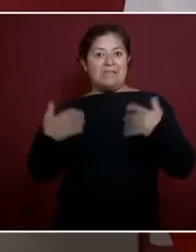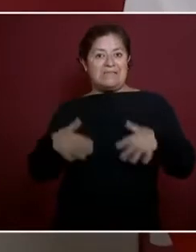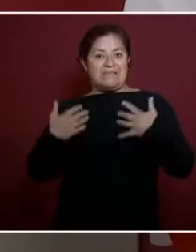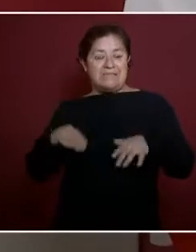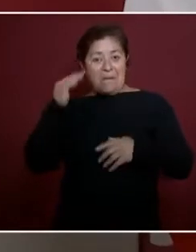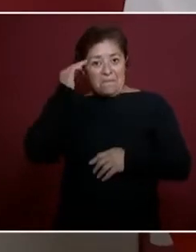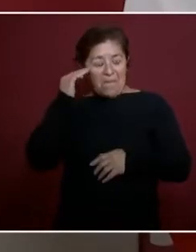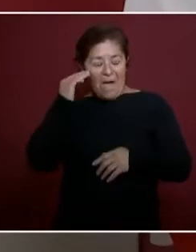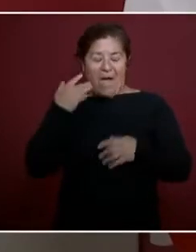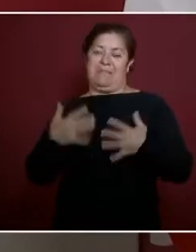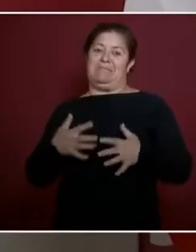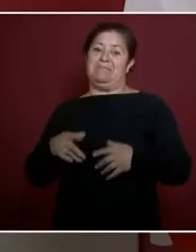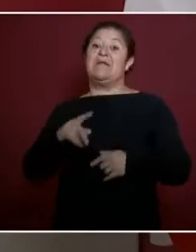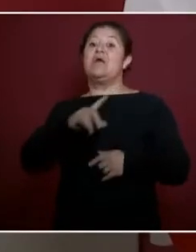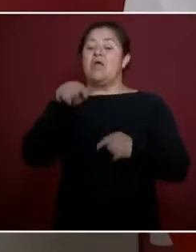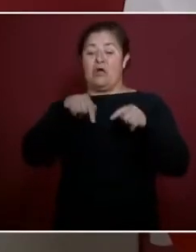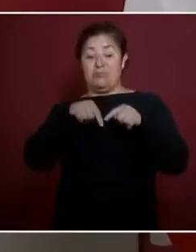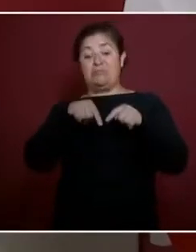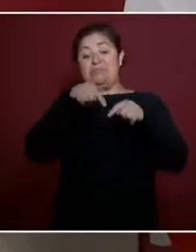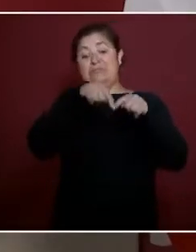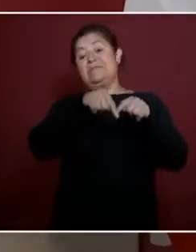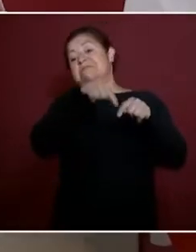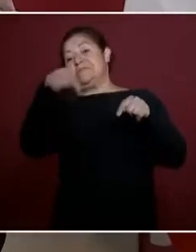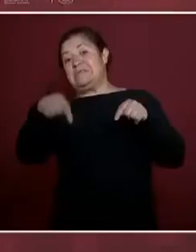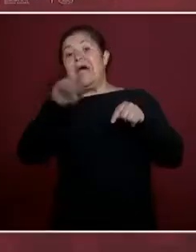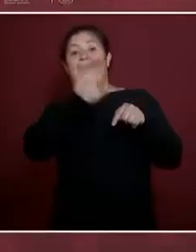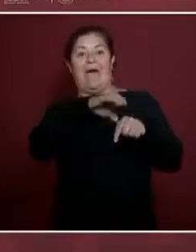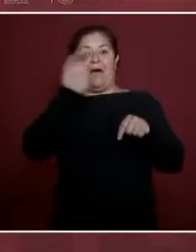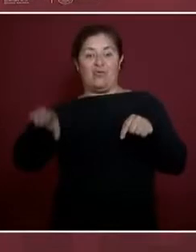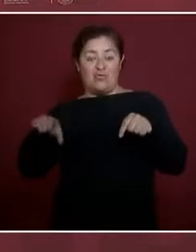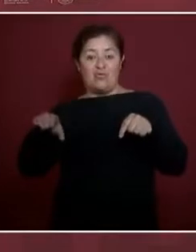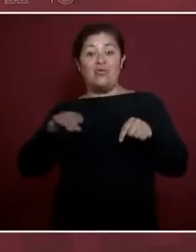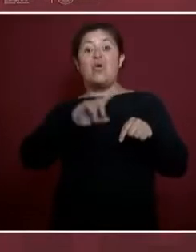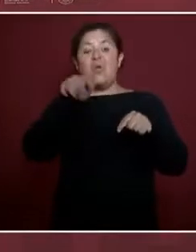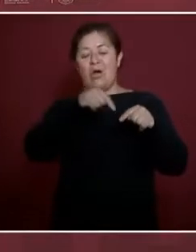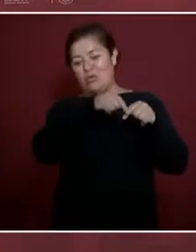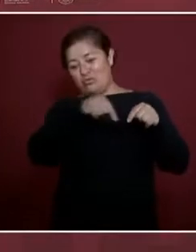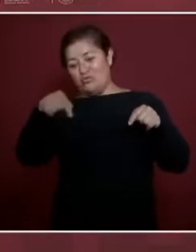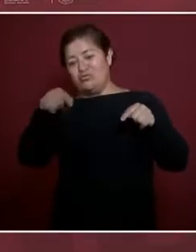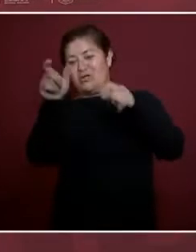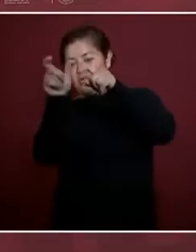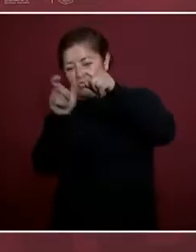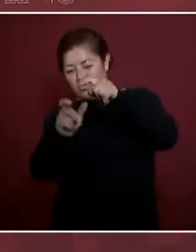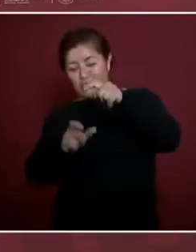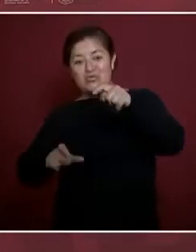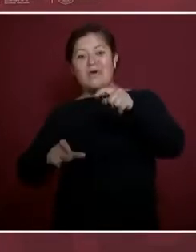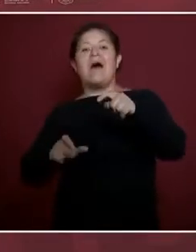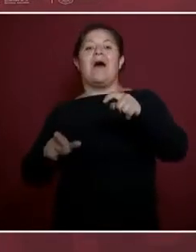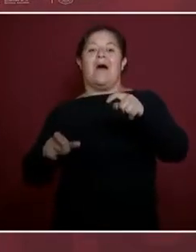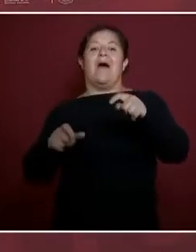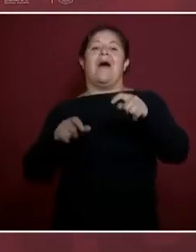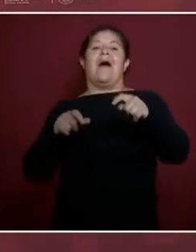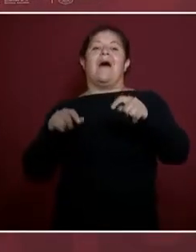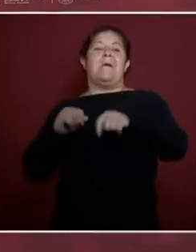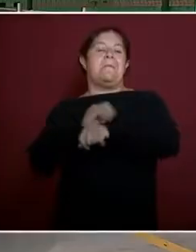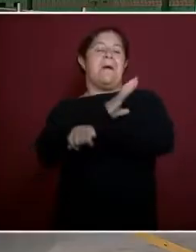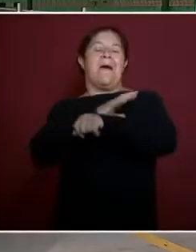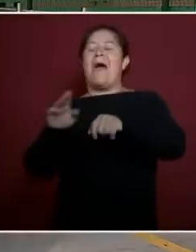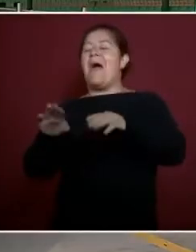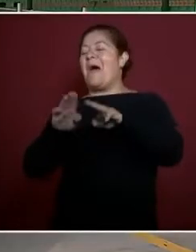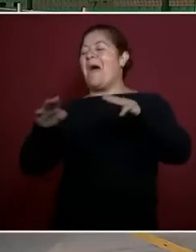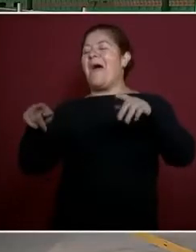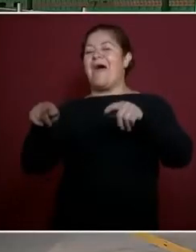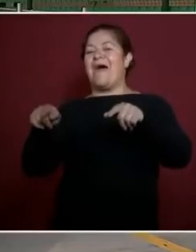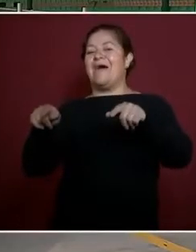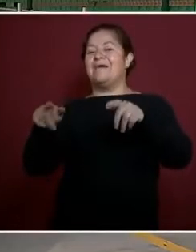llega a Cancún, luego por el Caribe, va a bajar a Tulum, luego a